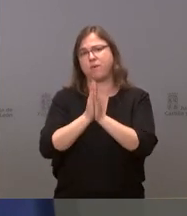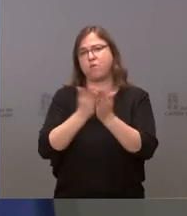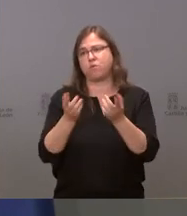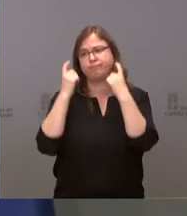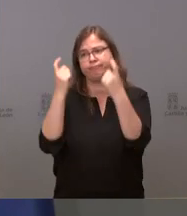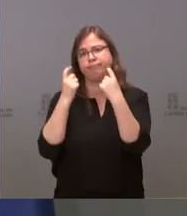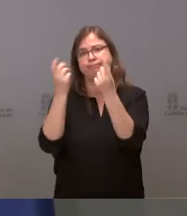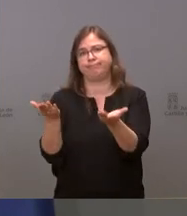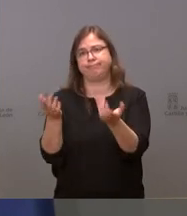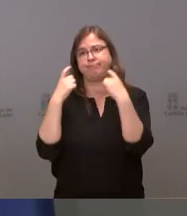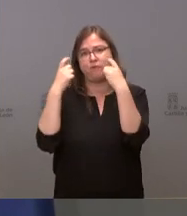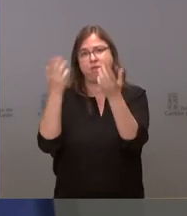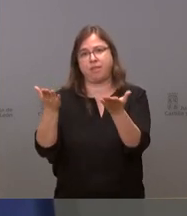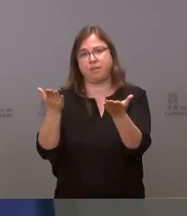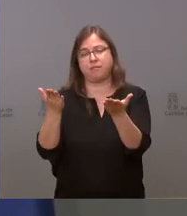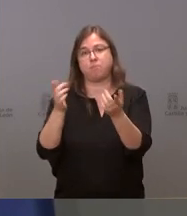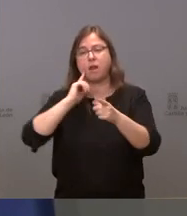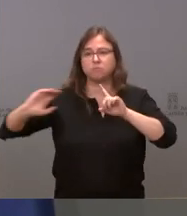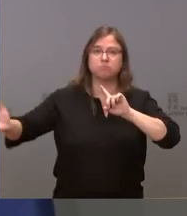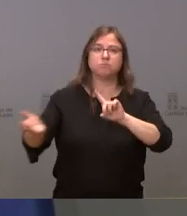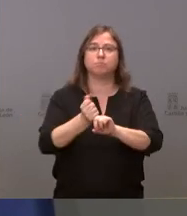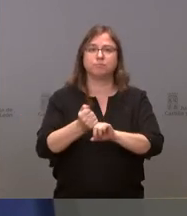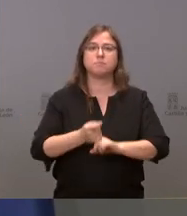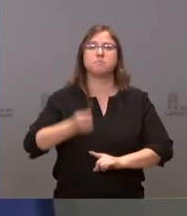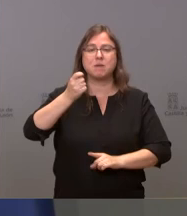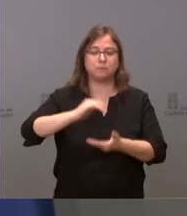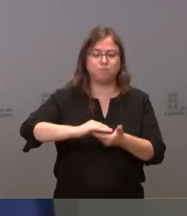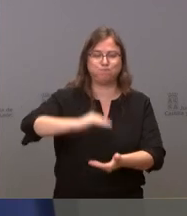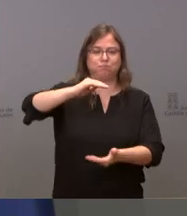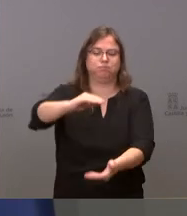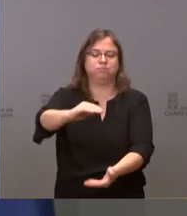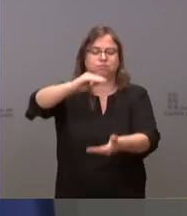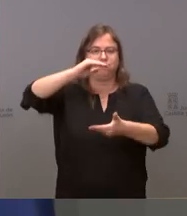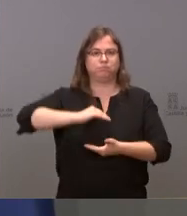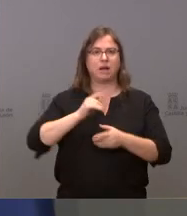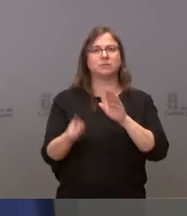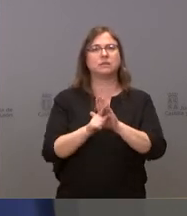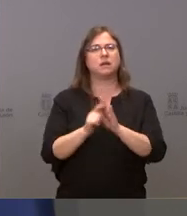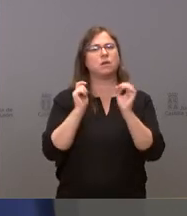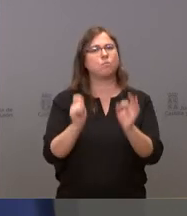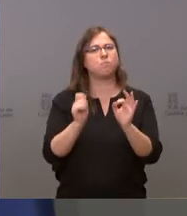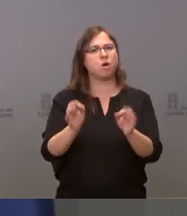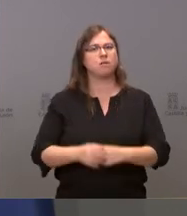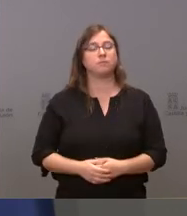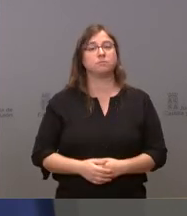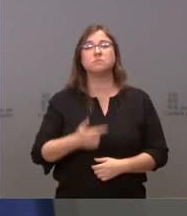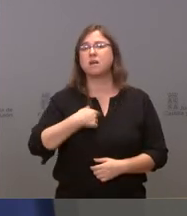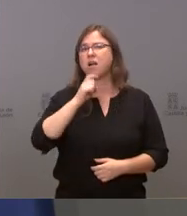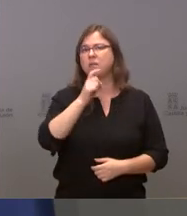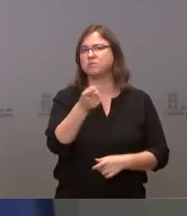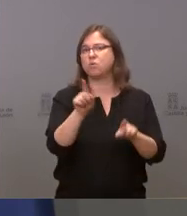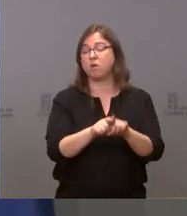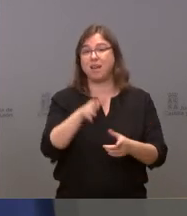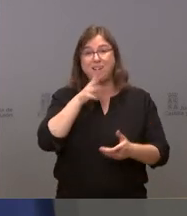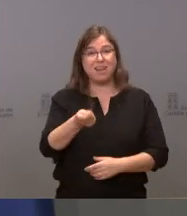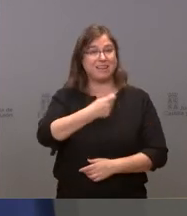en conseguir que se incremente el ritmo. Quiero decir también, en honor a la verdad, que en